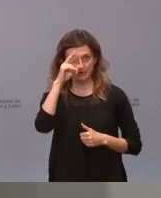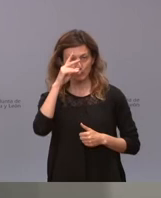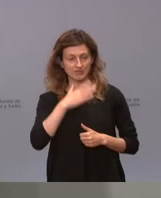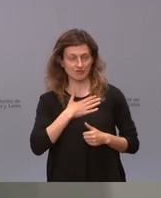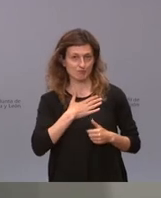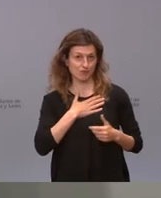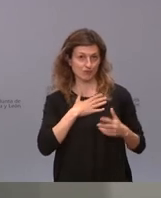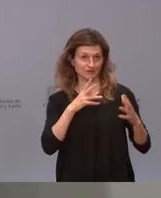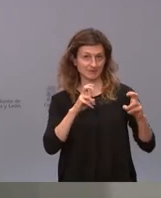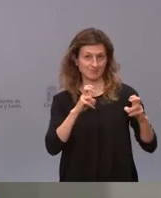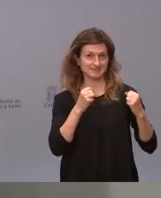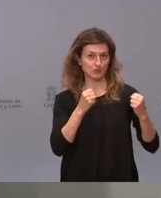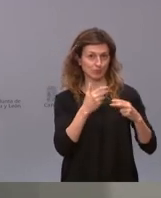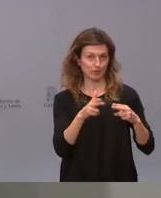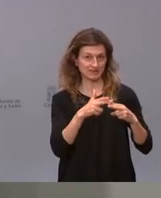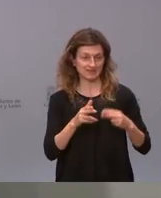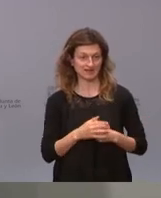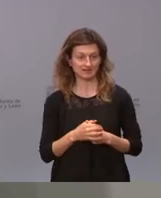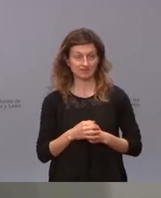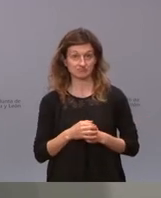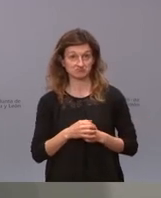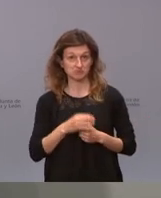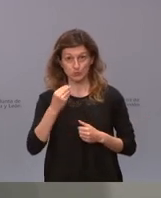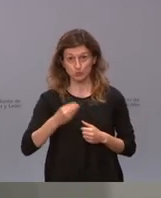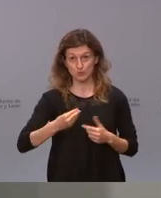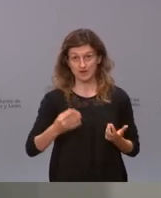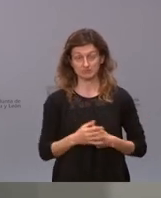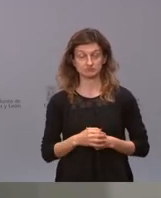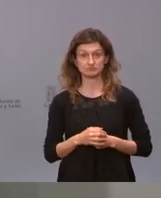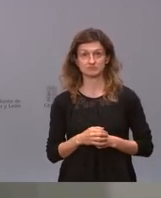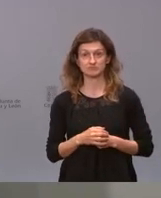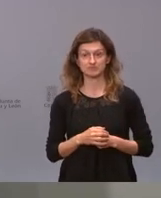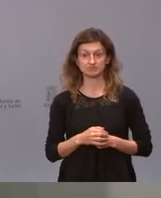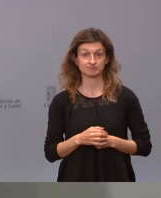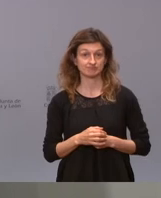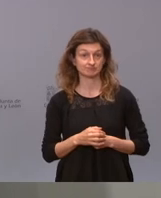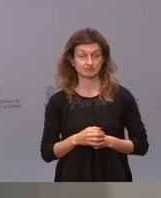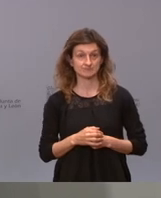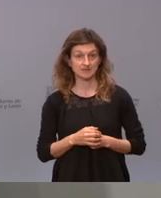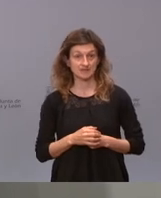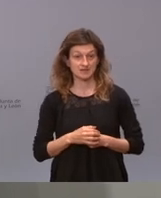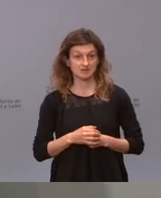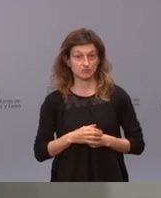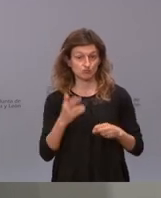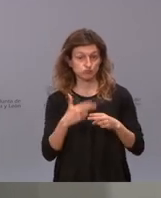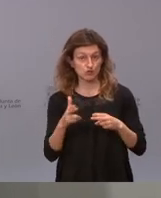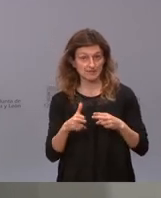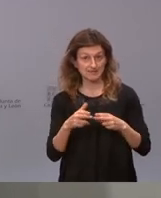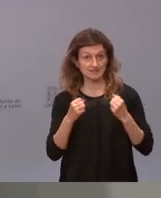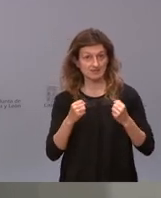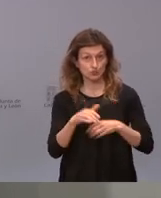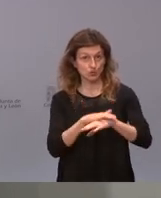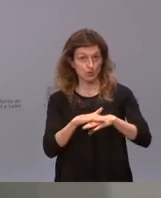política pues es excelente es decir que nuestra salud política como gobierno